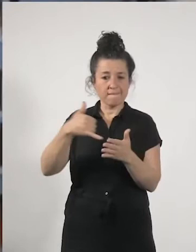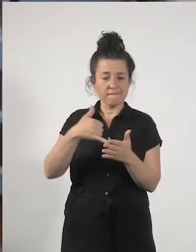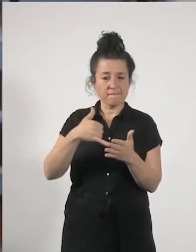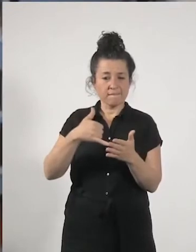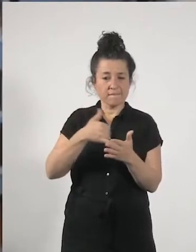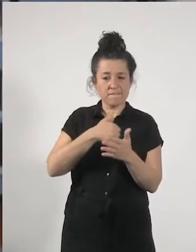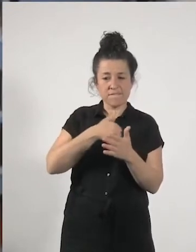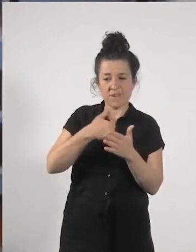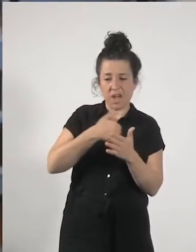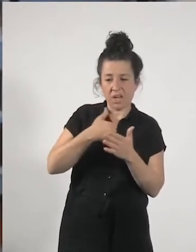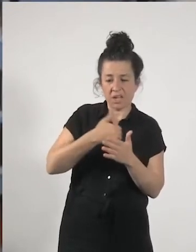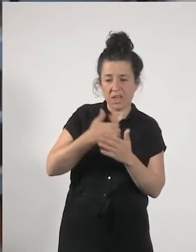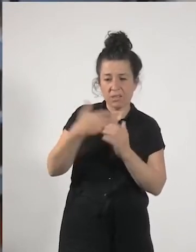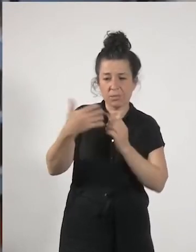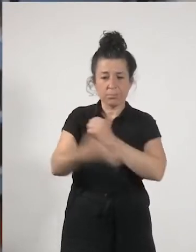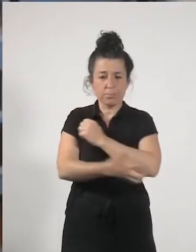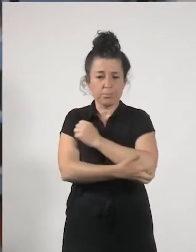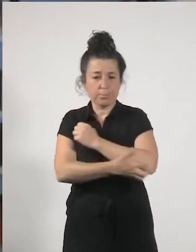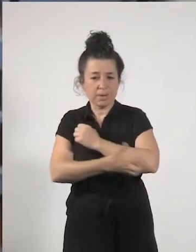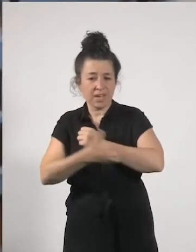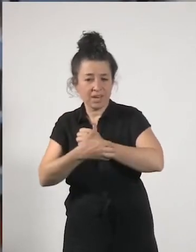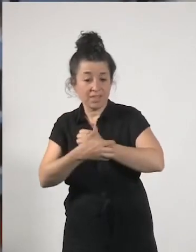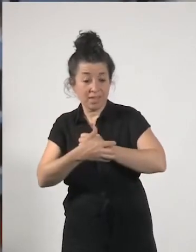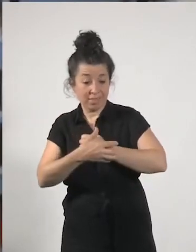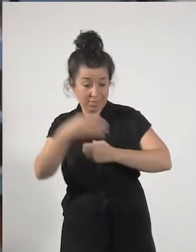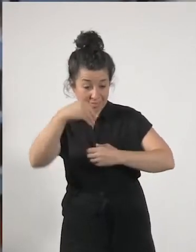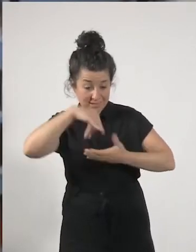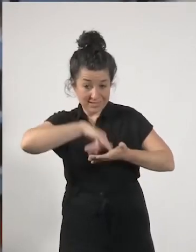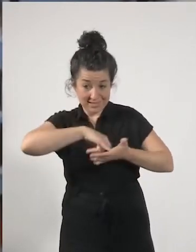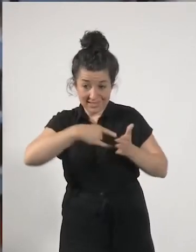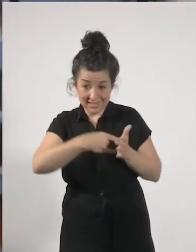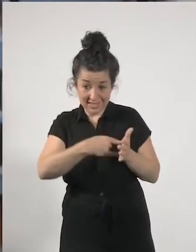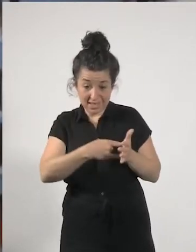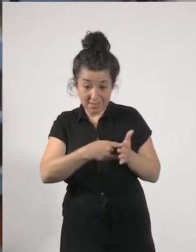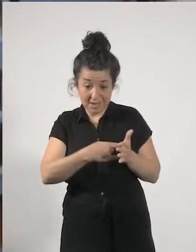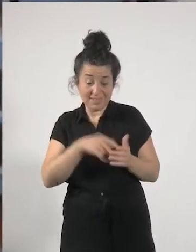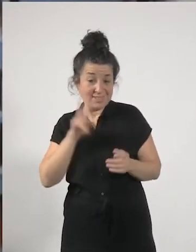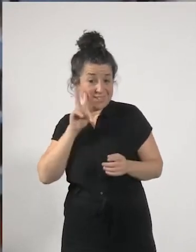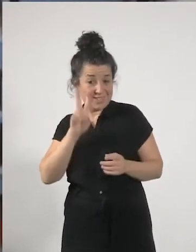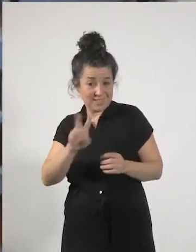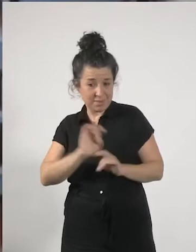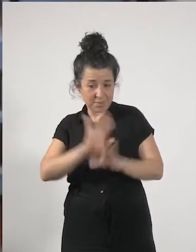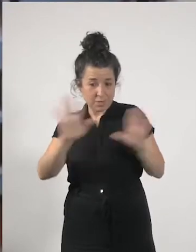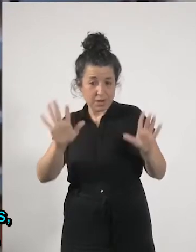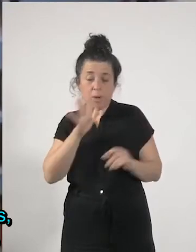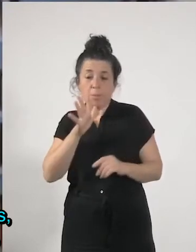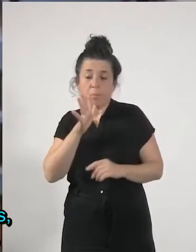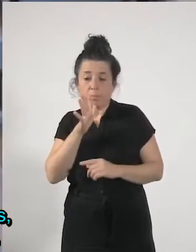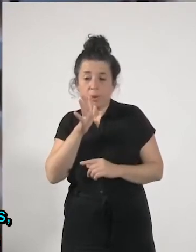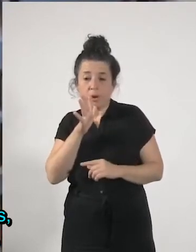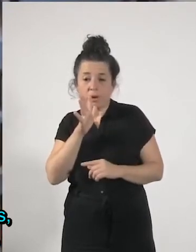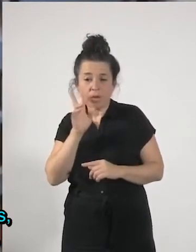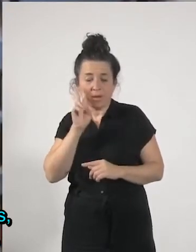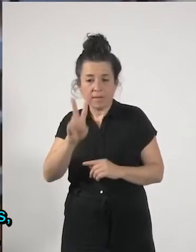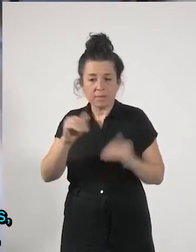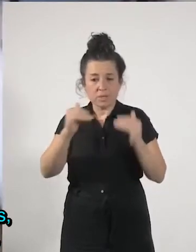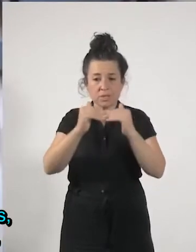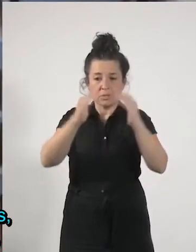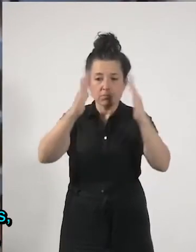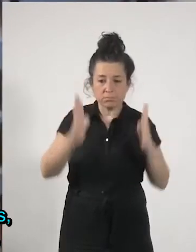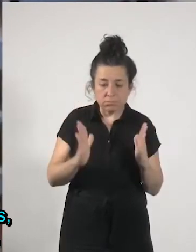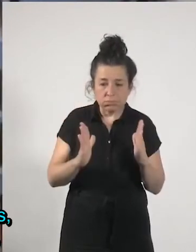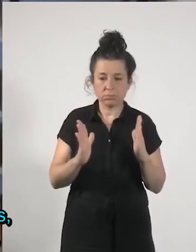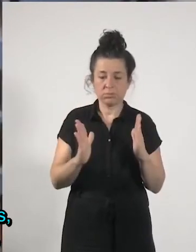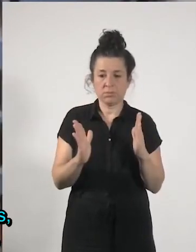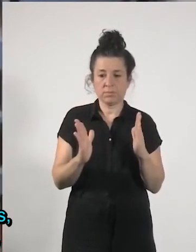precariedad del sistema pues se ha visto porque cuando los hogares y hogares enfocados por mujeres